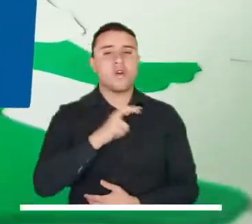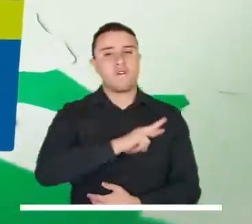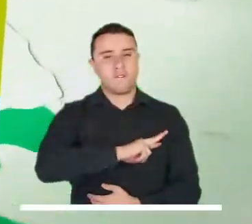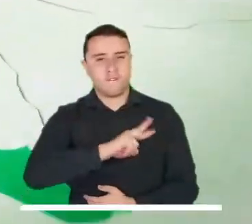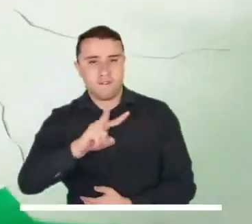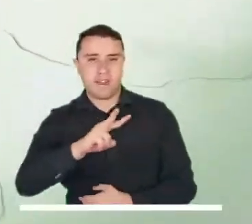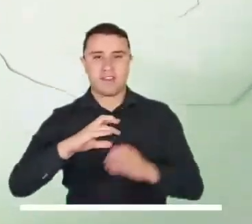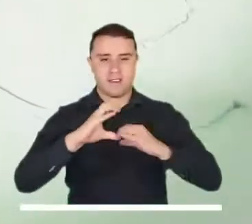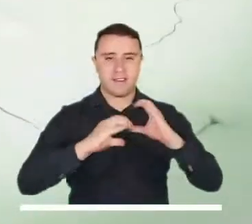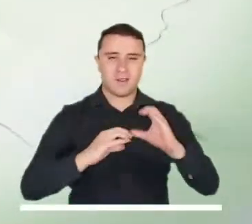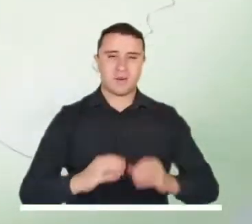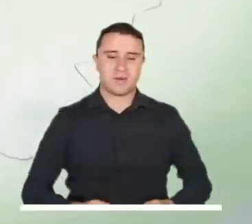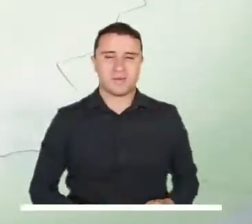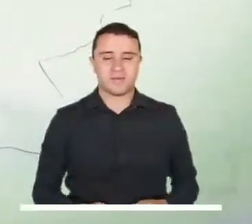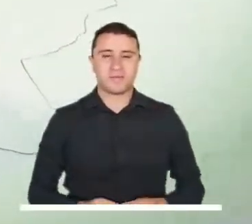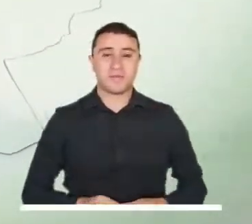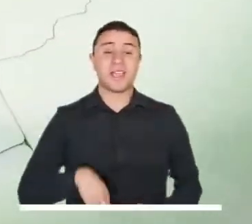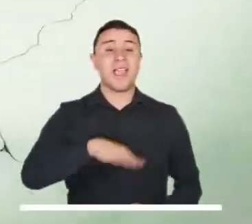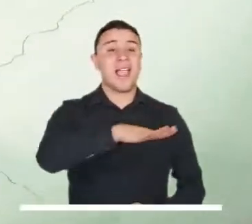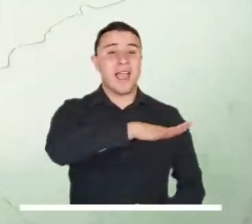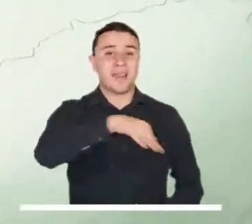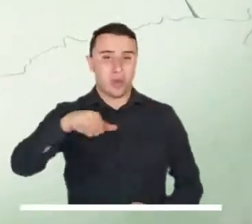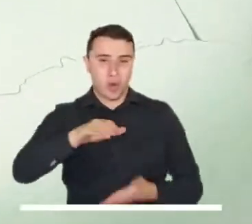de Chocó, Valle del Cauca y Cauca.